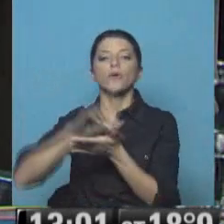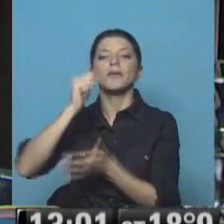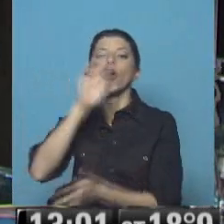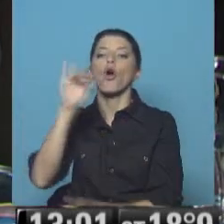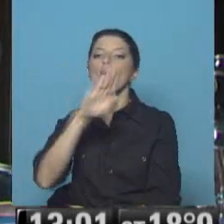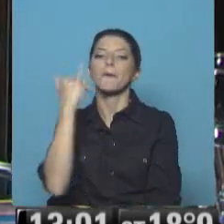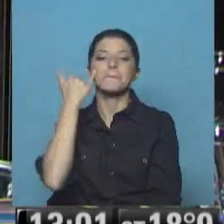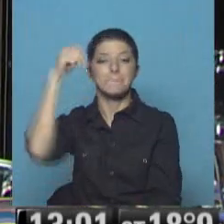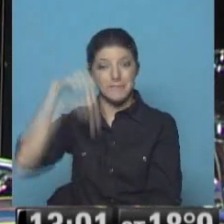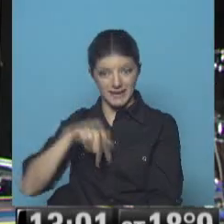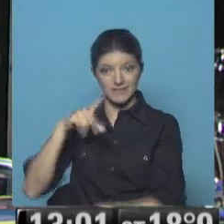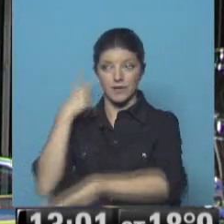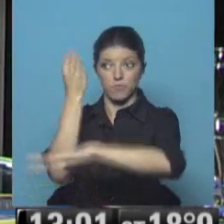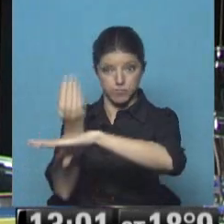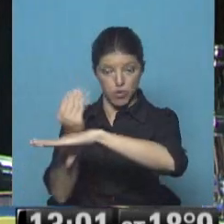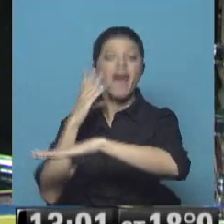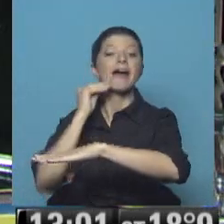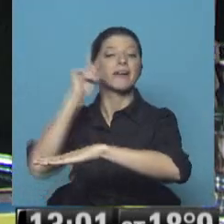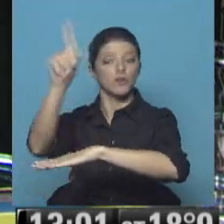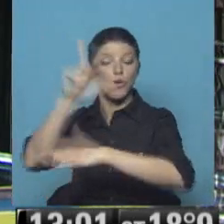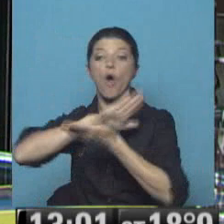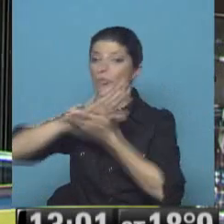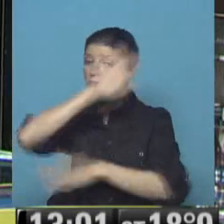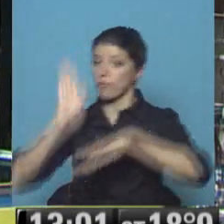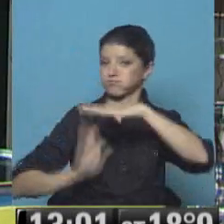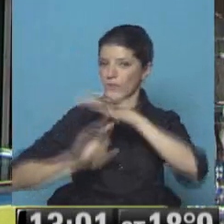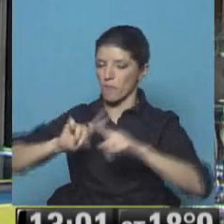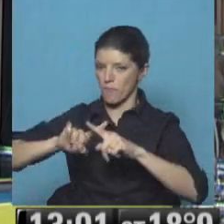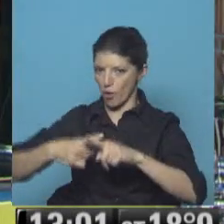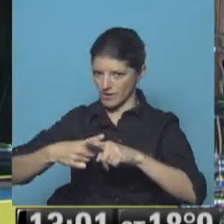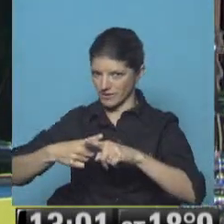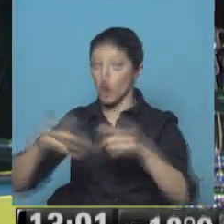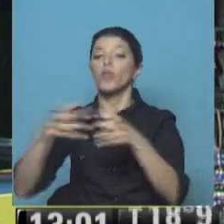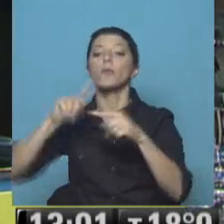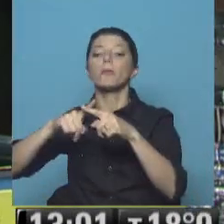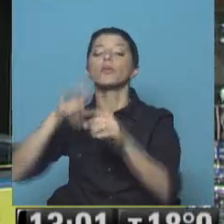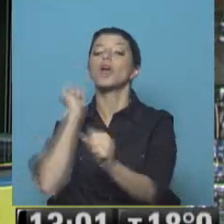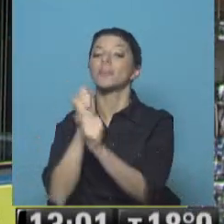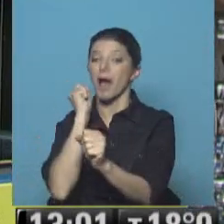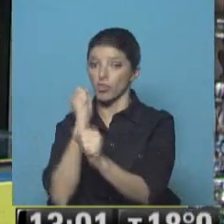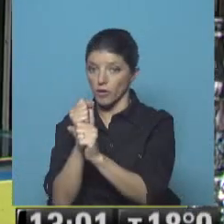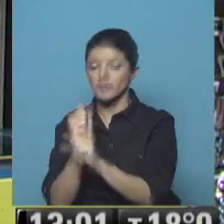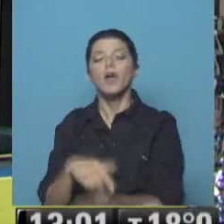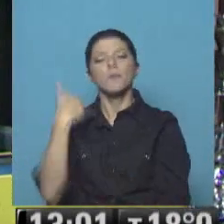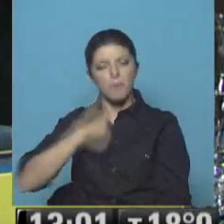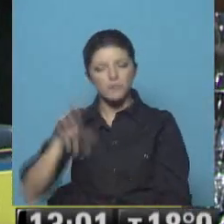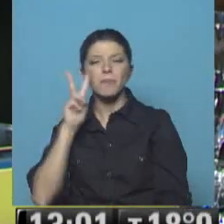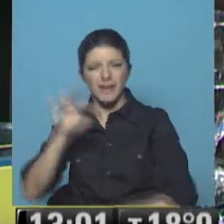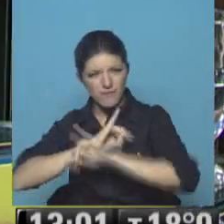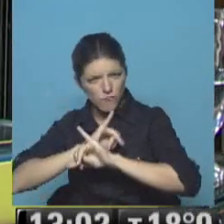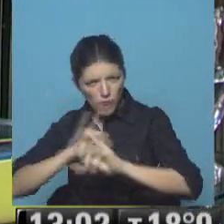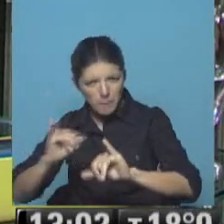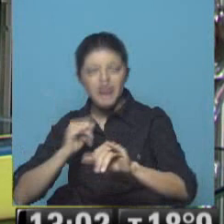en el Reino Unido, nuevo dirigente político al frente del Partido Laborista, así que vamos a ver un informe y le contamos un poco